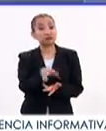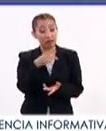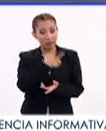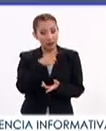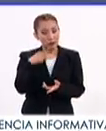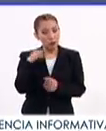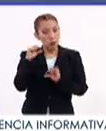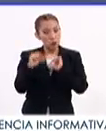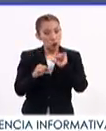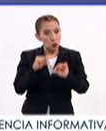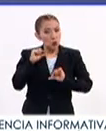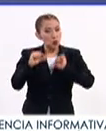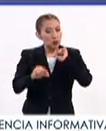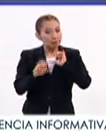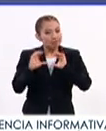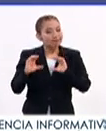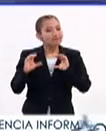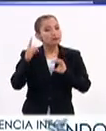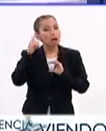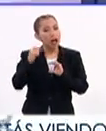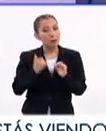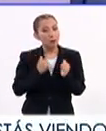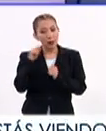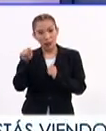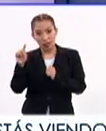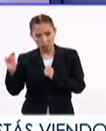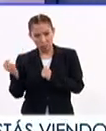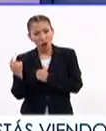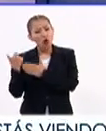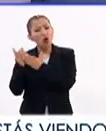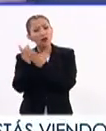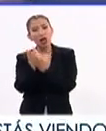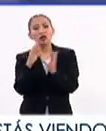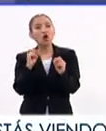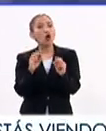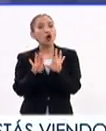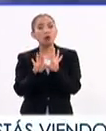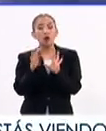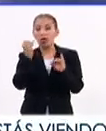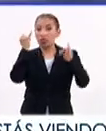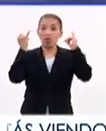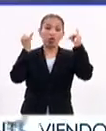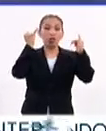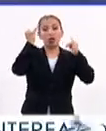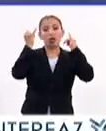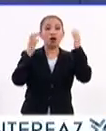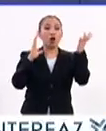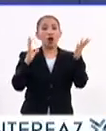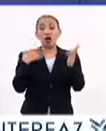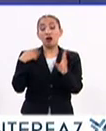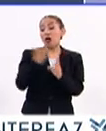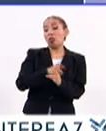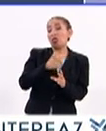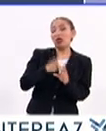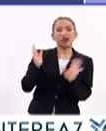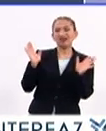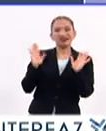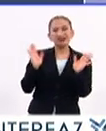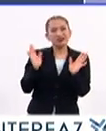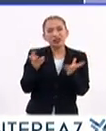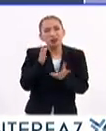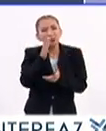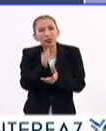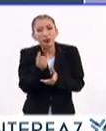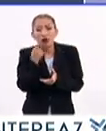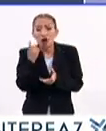tenemos que ir afinando poco a poco para aprovechar bien la tecnología y no caer en espejismos y ni en negaciones también absurdas. sea,